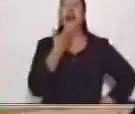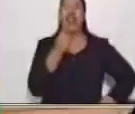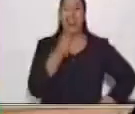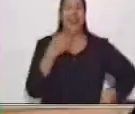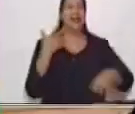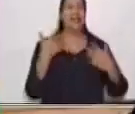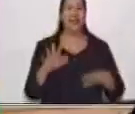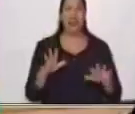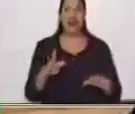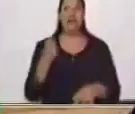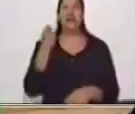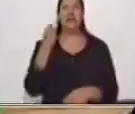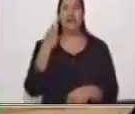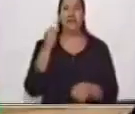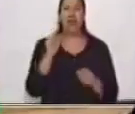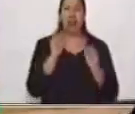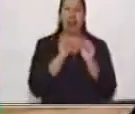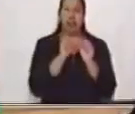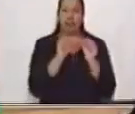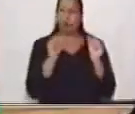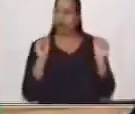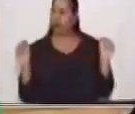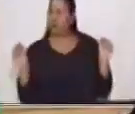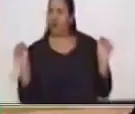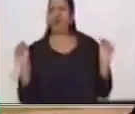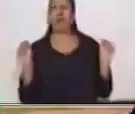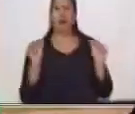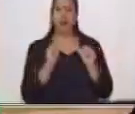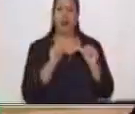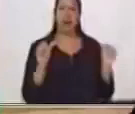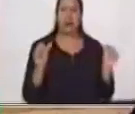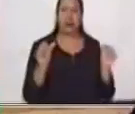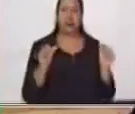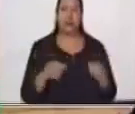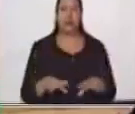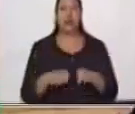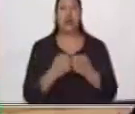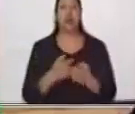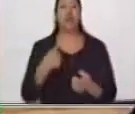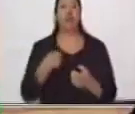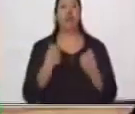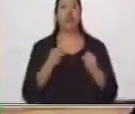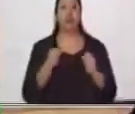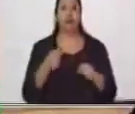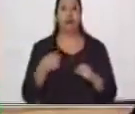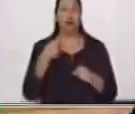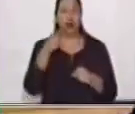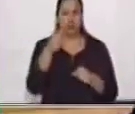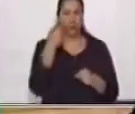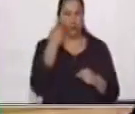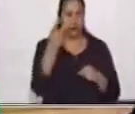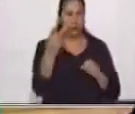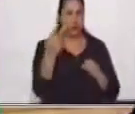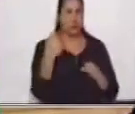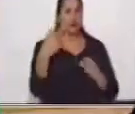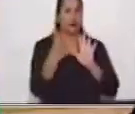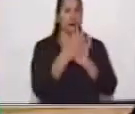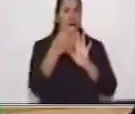líneas conectoras. Solamente lo haremos con una de ellas para que tú tomes una idea de cómo lo puedes completar.